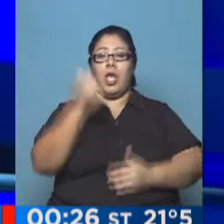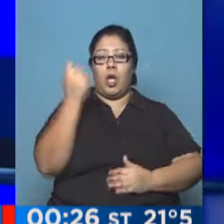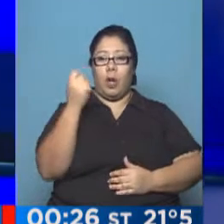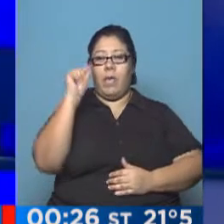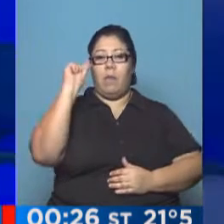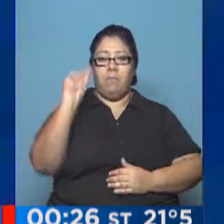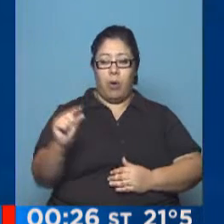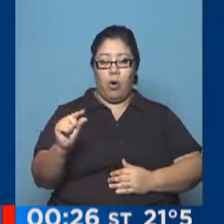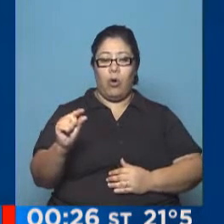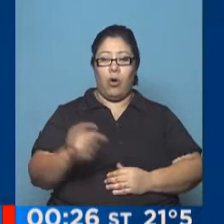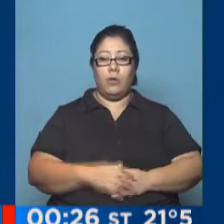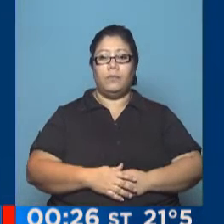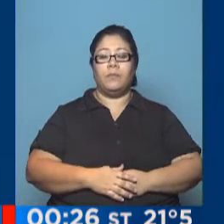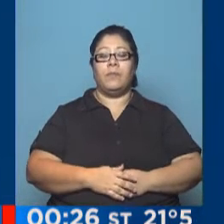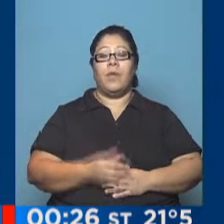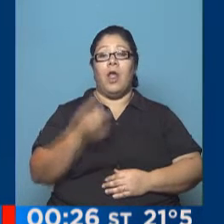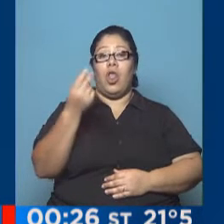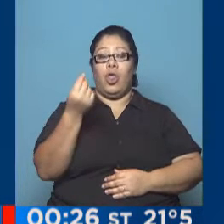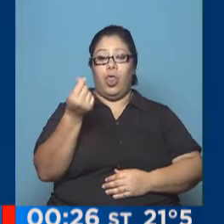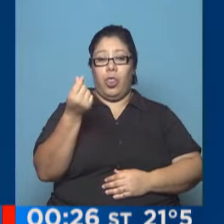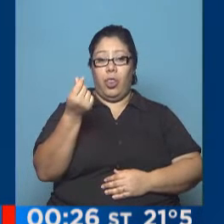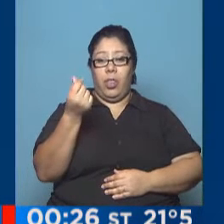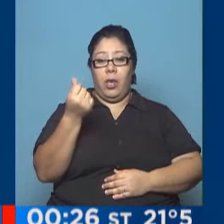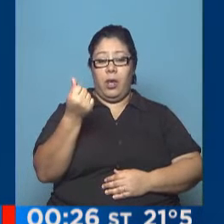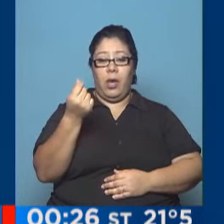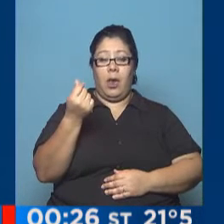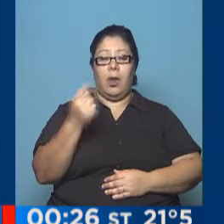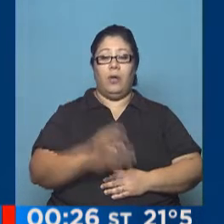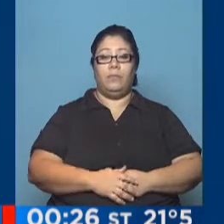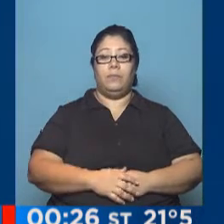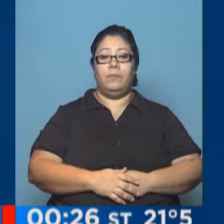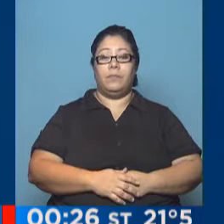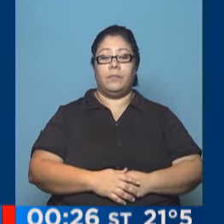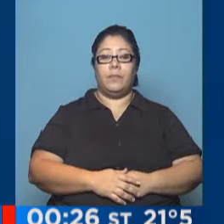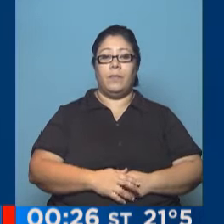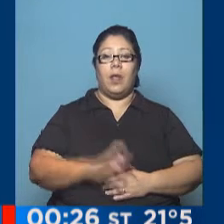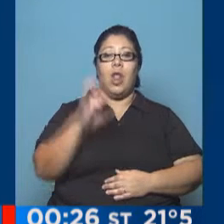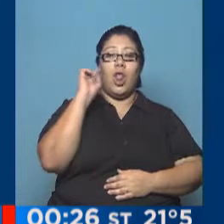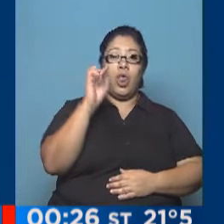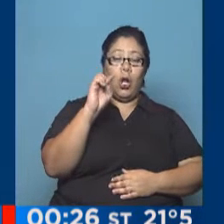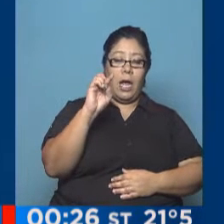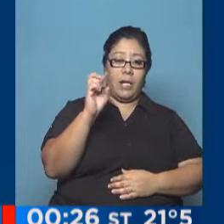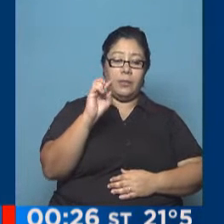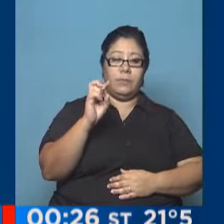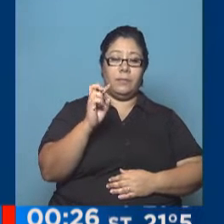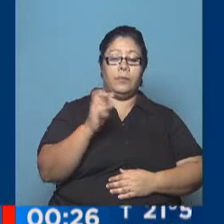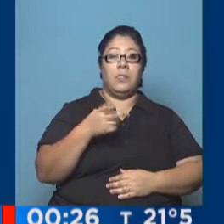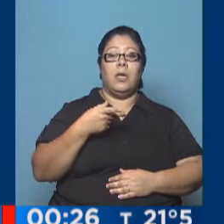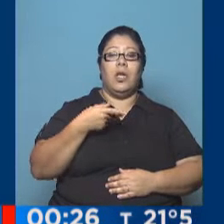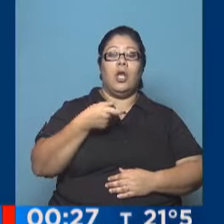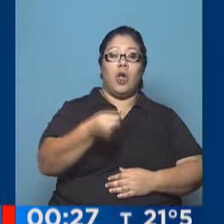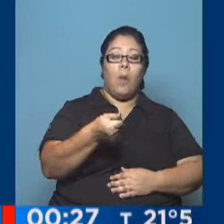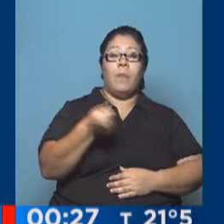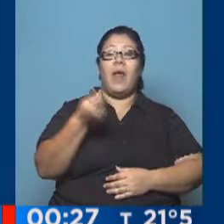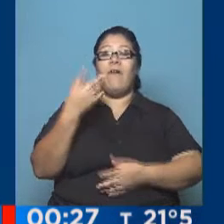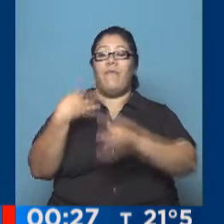caso conocemos la cotización de las principales monedas extranjeras. El dólar, 14 pesos con 60 para